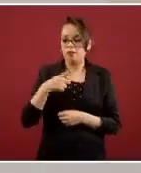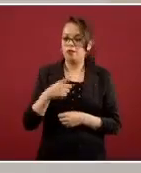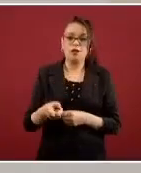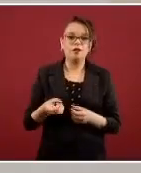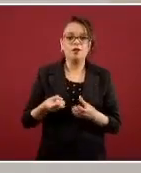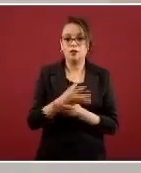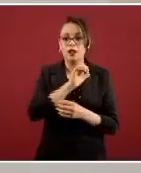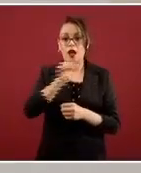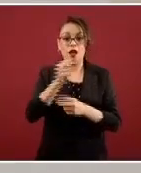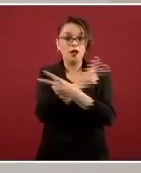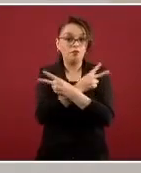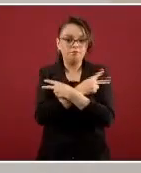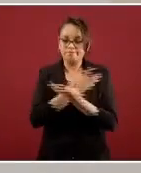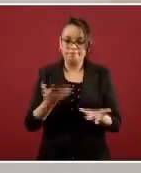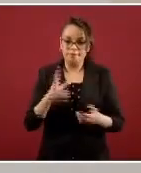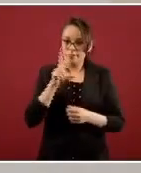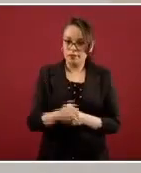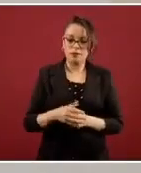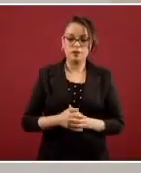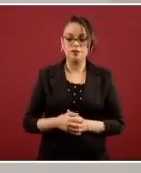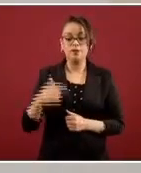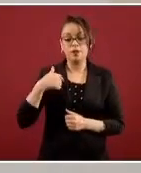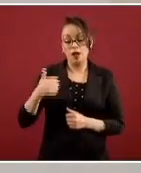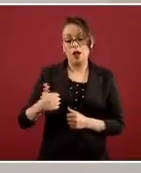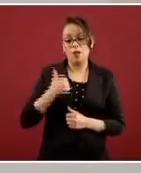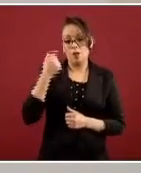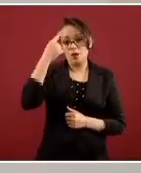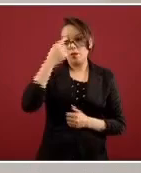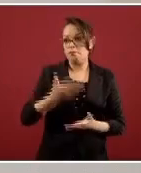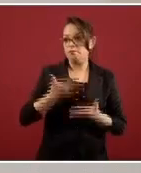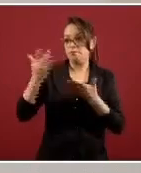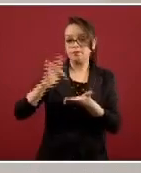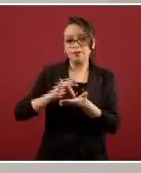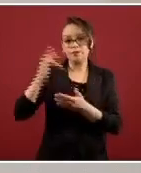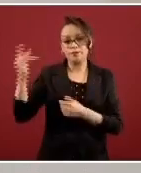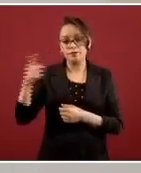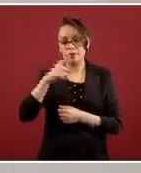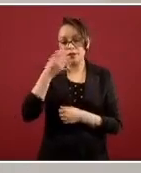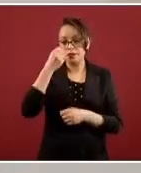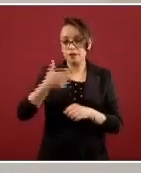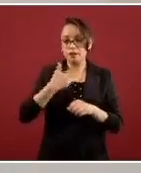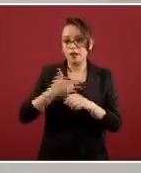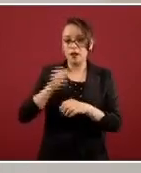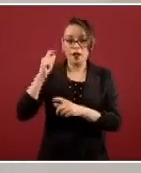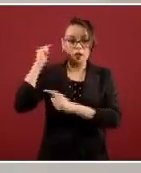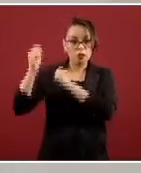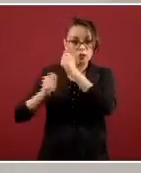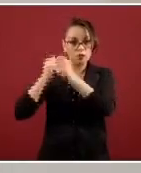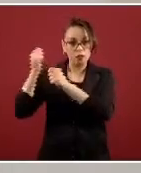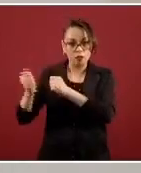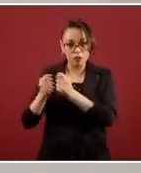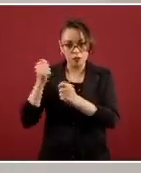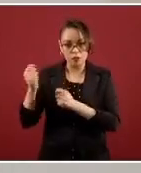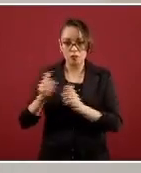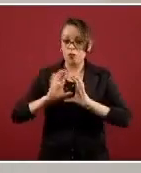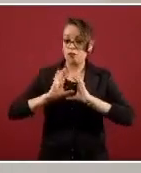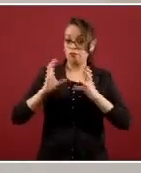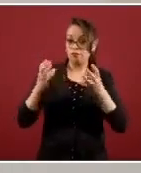Por cierto, aprovecho para agradecer al secretario de Turismo, Miguel Torruco, y a todo el secretario sector turismo, también el sector